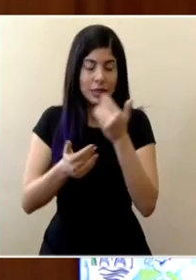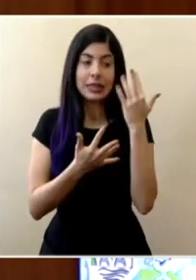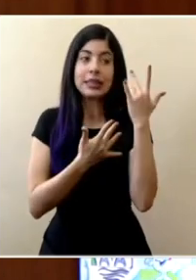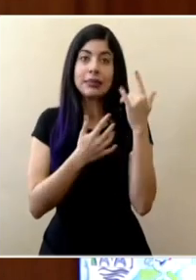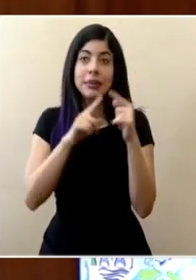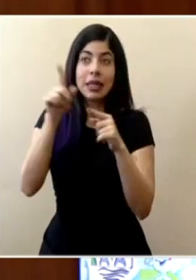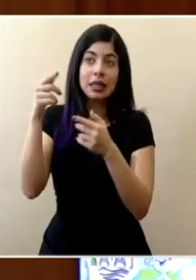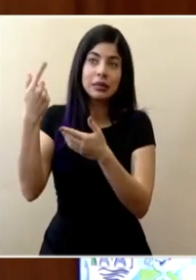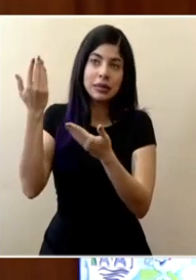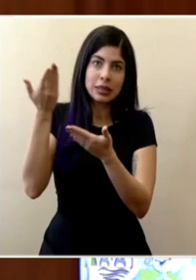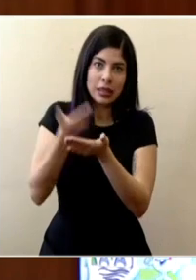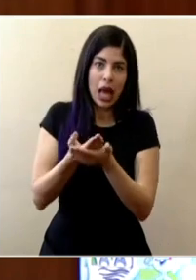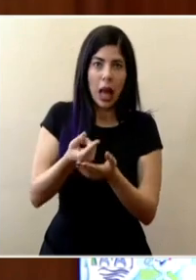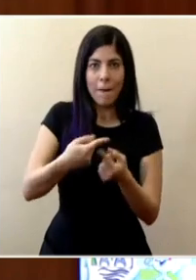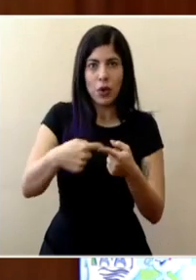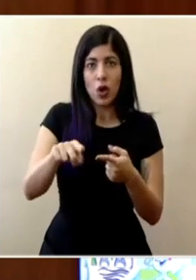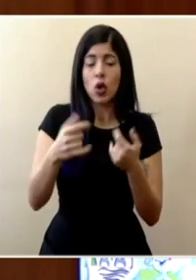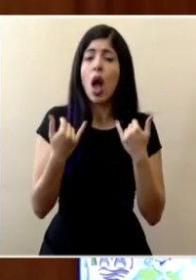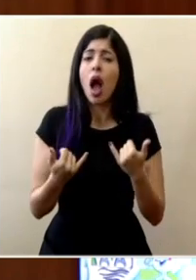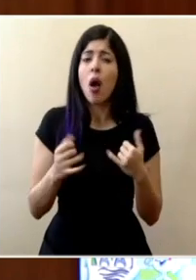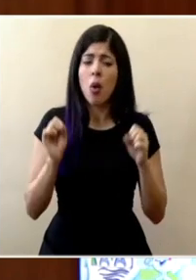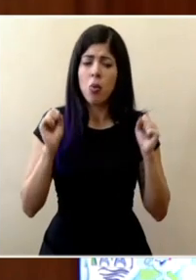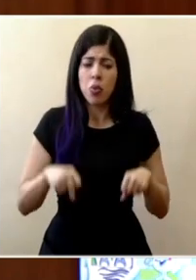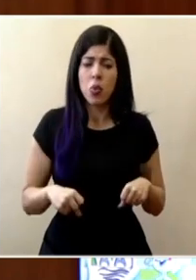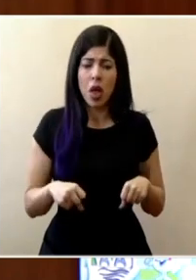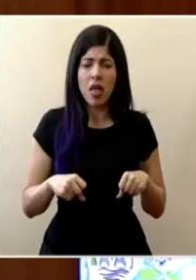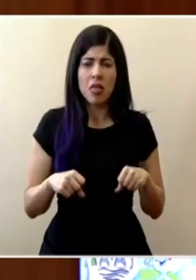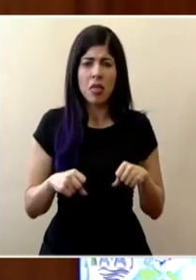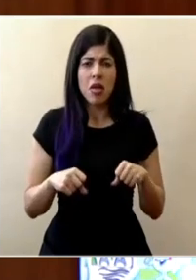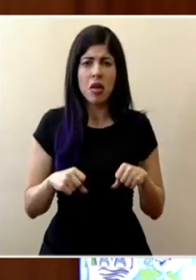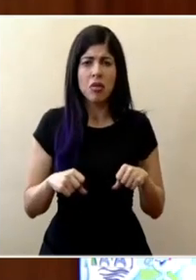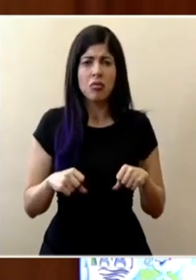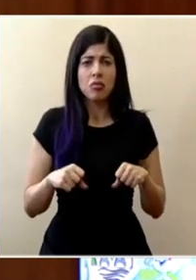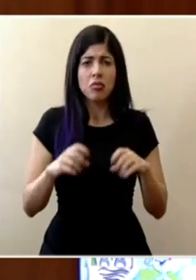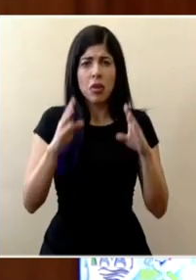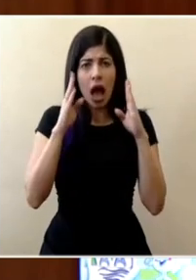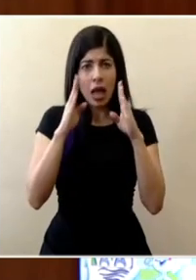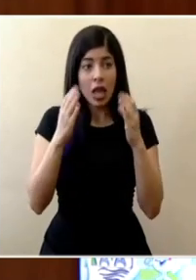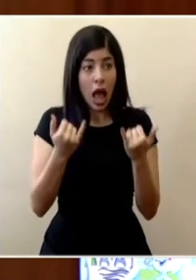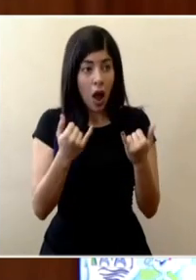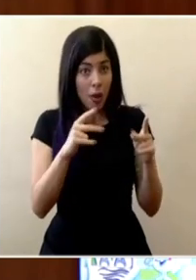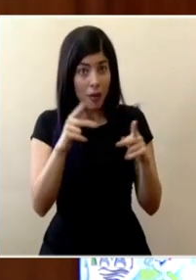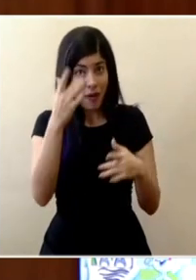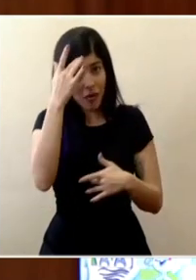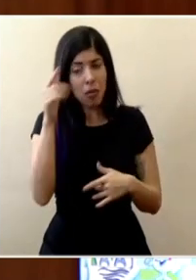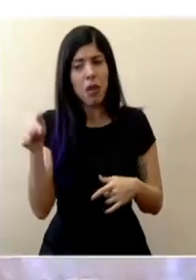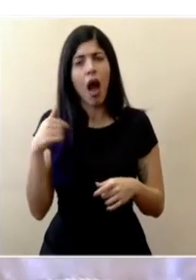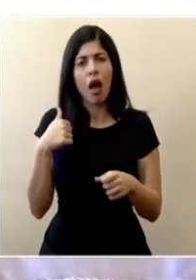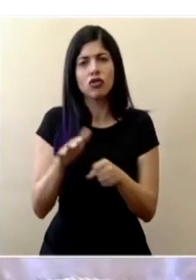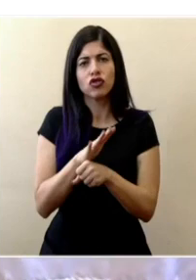ingresen pronto ahorita hay capacidad para para la demanda que estamos teniendo